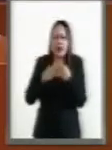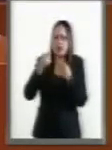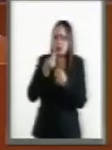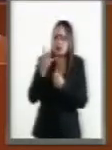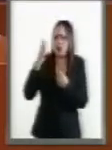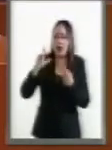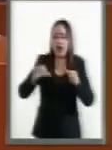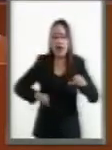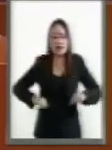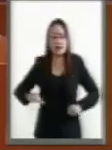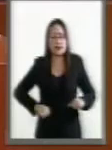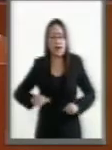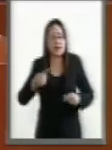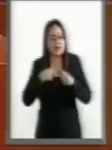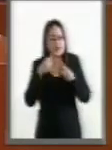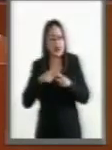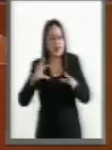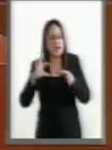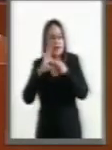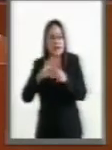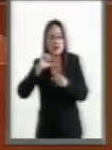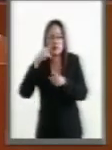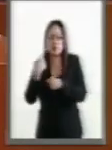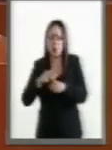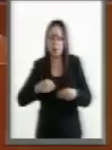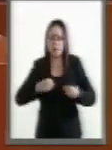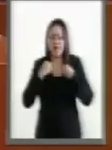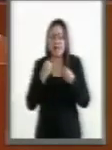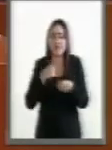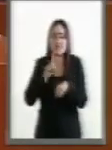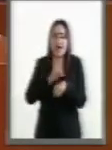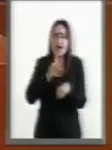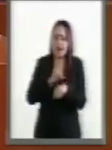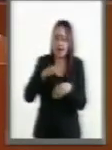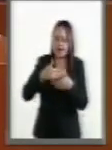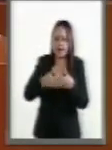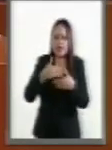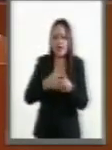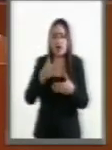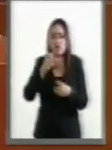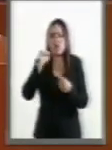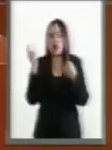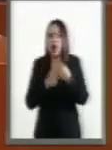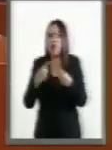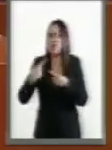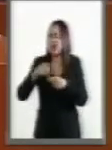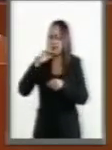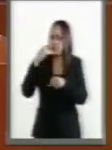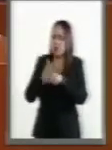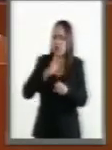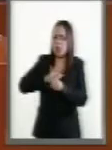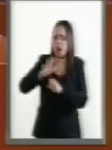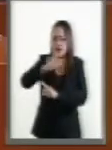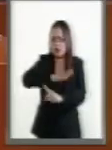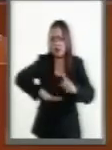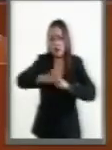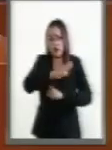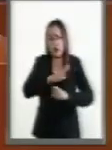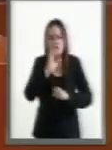actividades esenciales de la vida diaria, que puede ser causada o agravada por el entorno social.